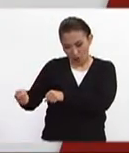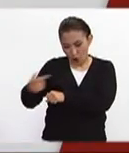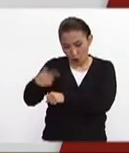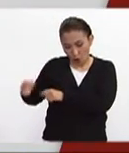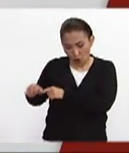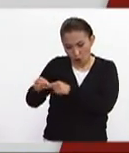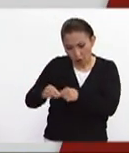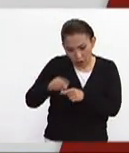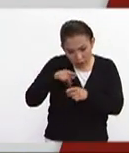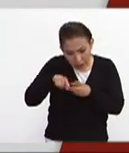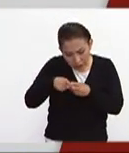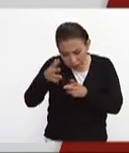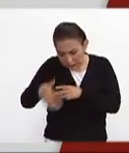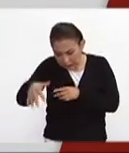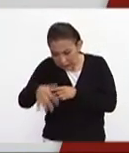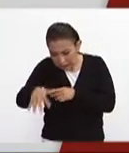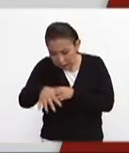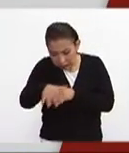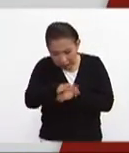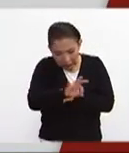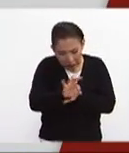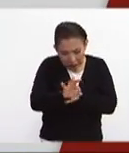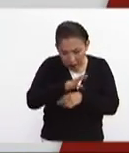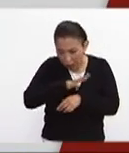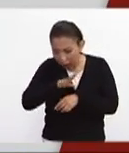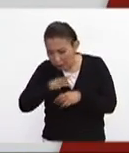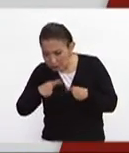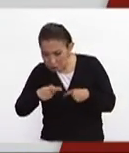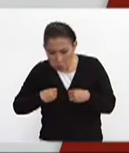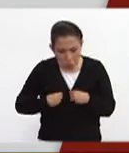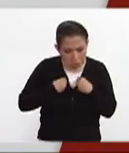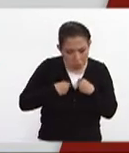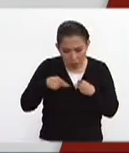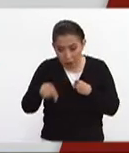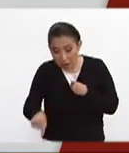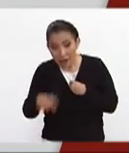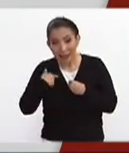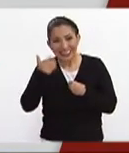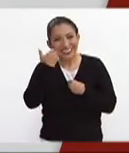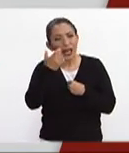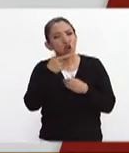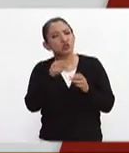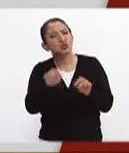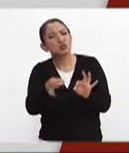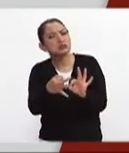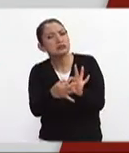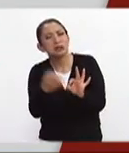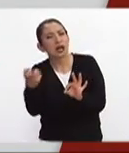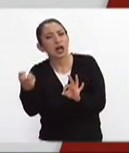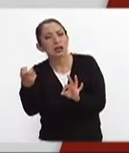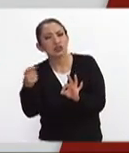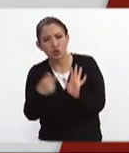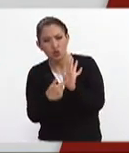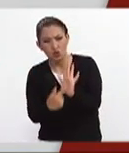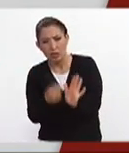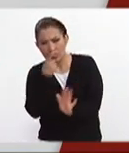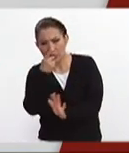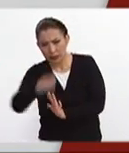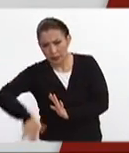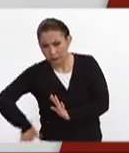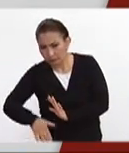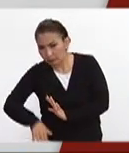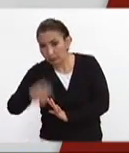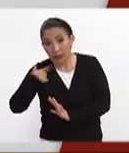a buscar la posibilidad de encontrar a gente con vida quiero que nos precises esto que nos acabas de decir